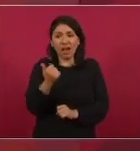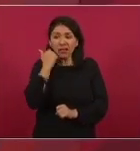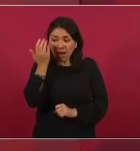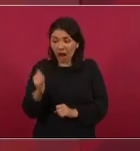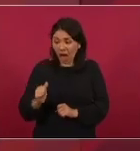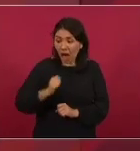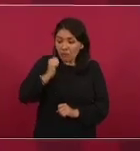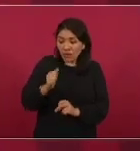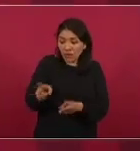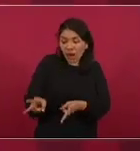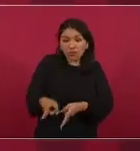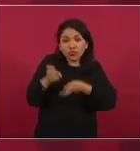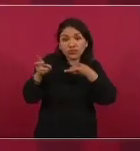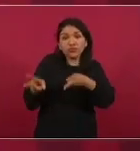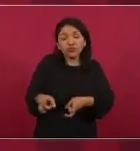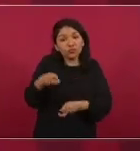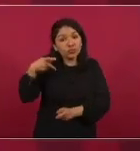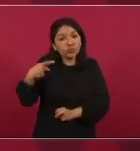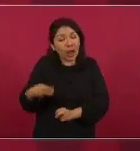apropiarse de…